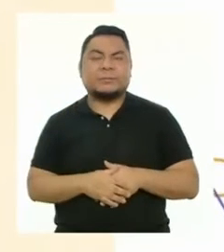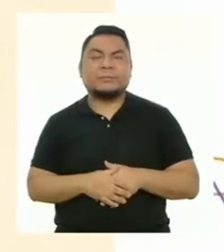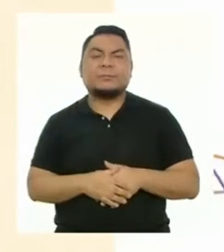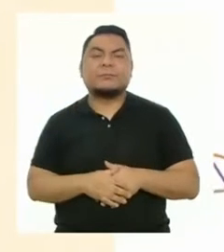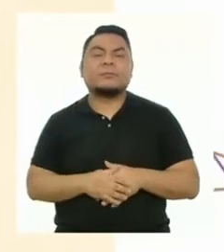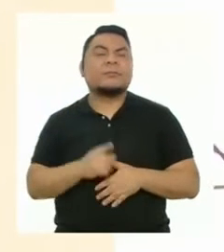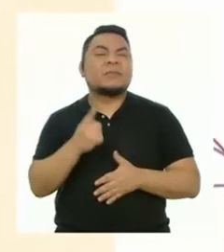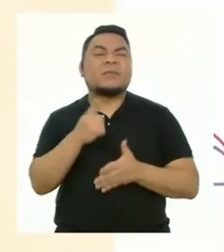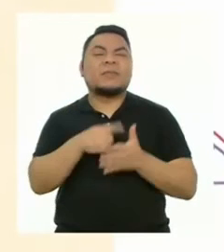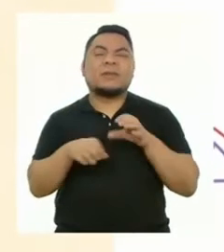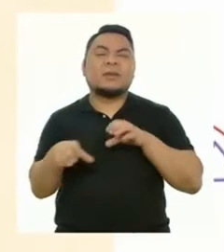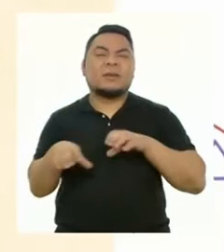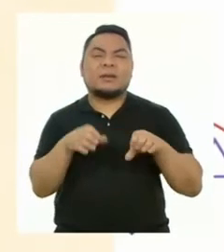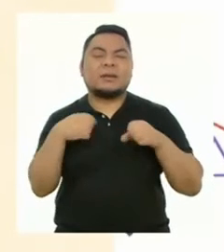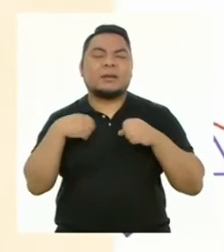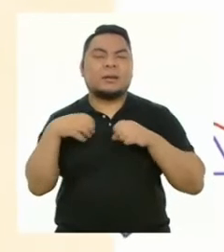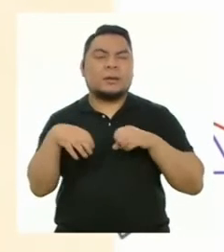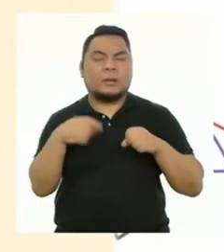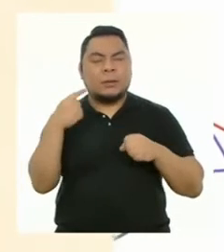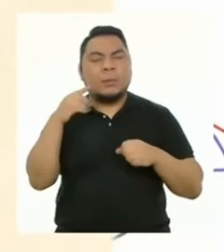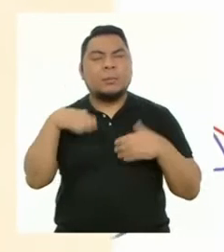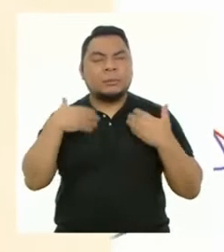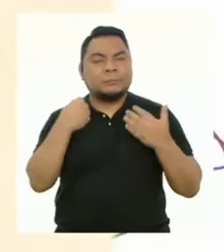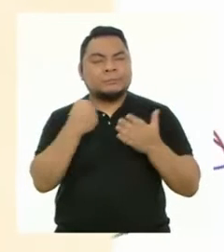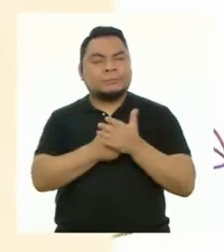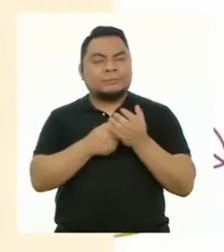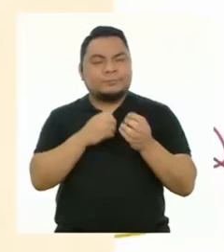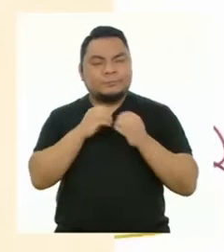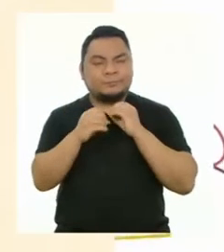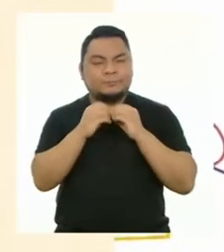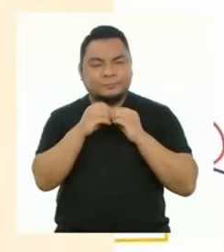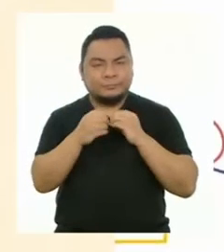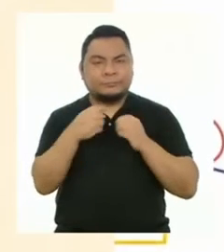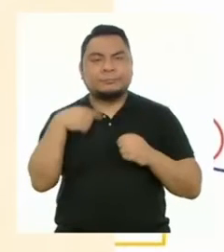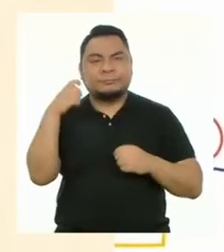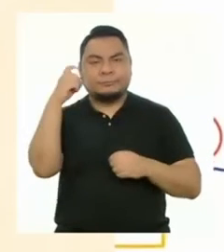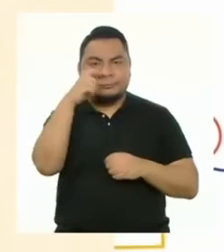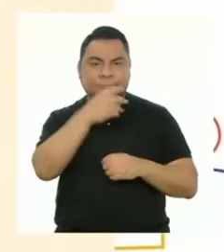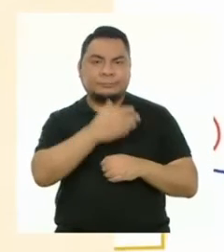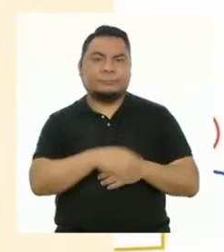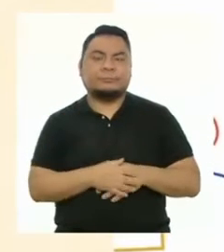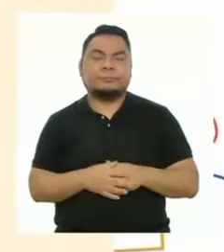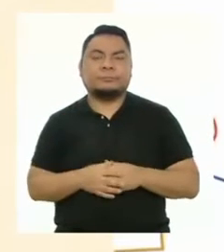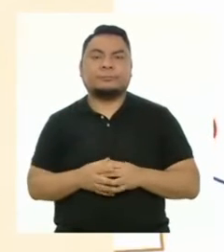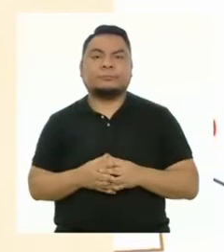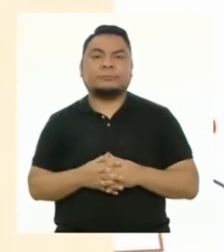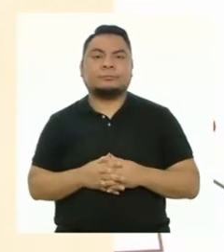¿Y qué acciones debo realizar para superar mis dificultades?